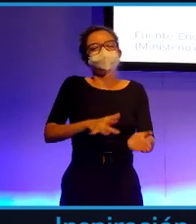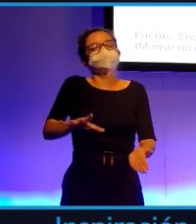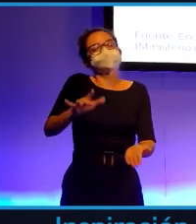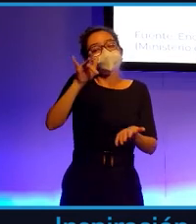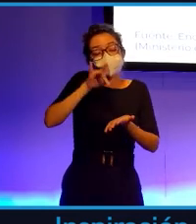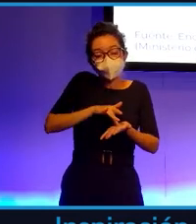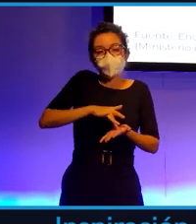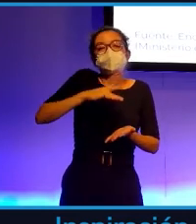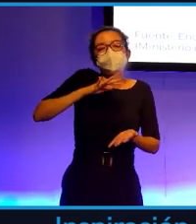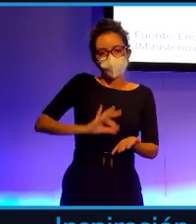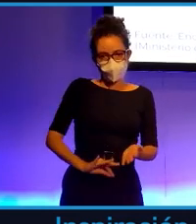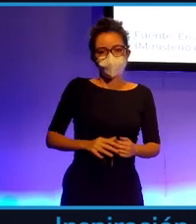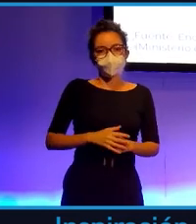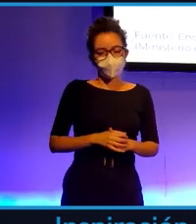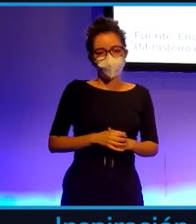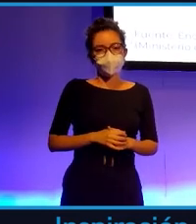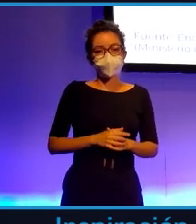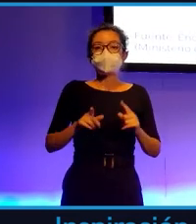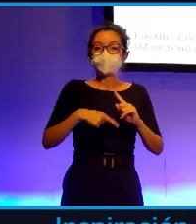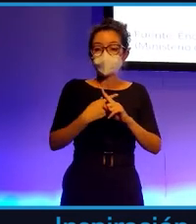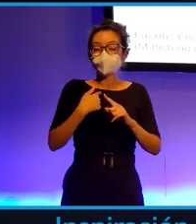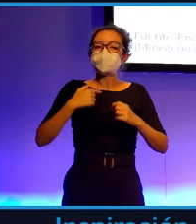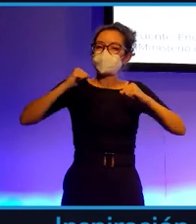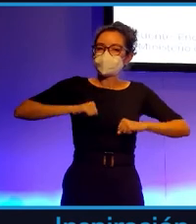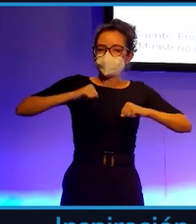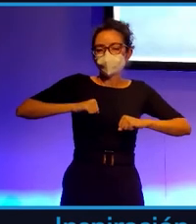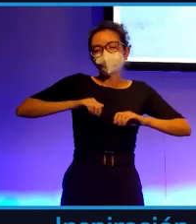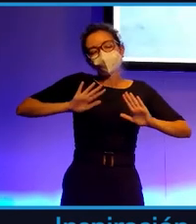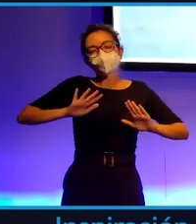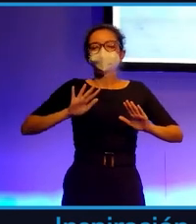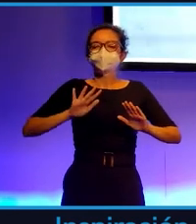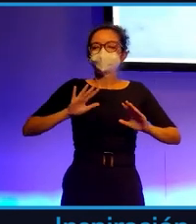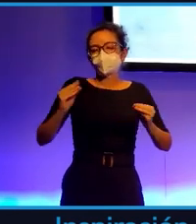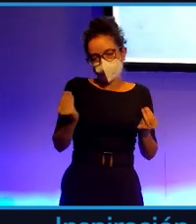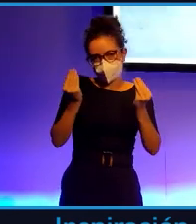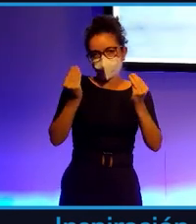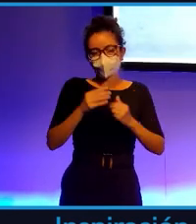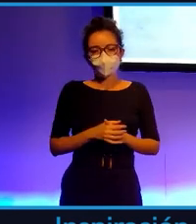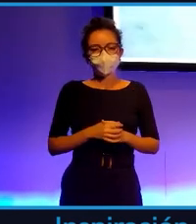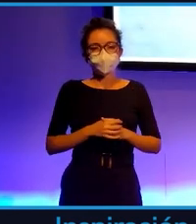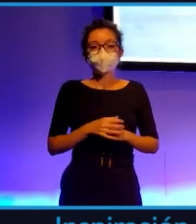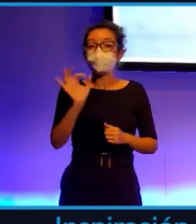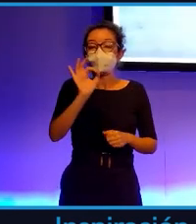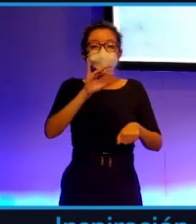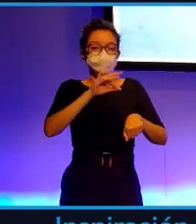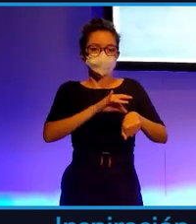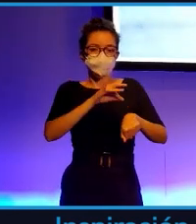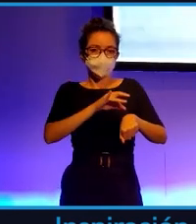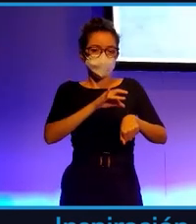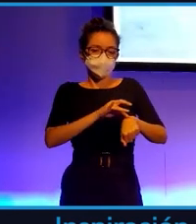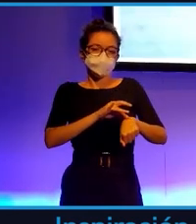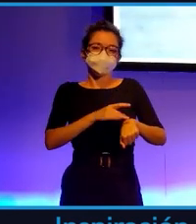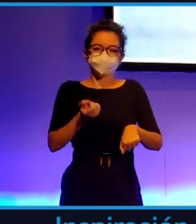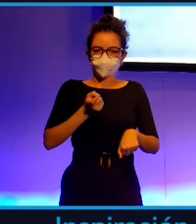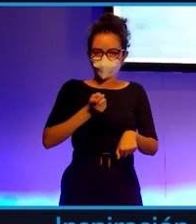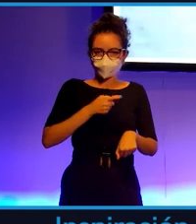podré tener y me afectará a mi vejez. O incluso las enfermedades cardiovasculares a día de hoy es